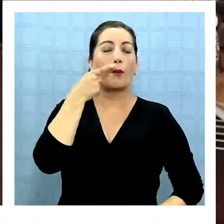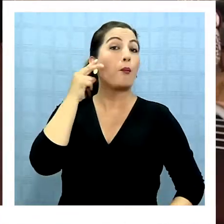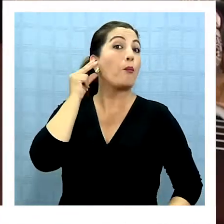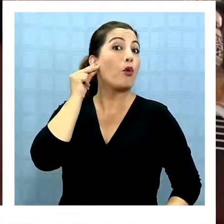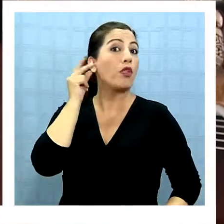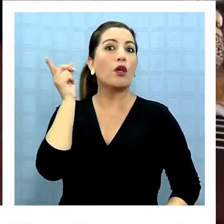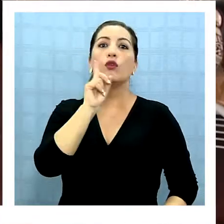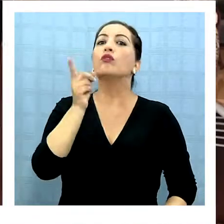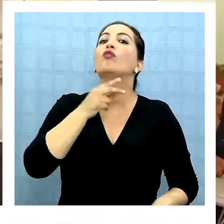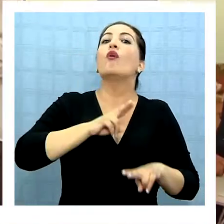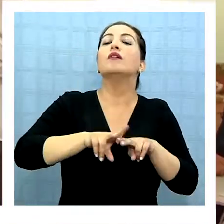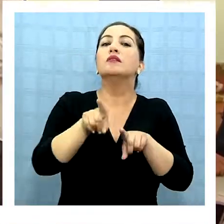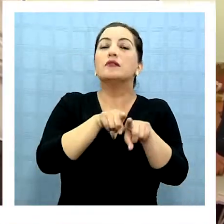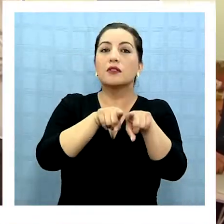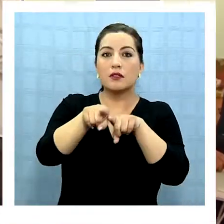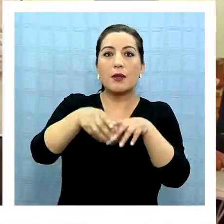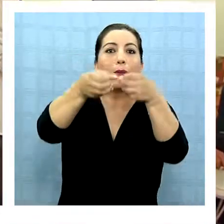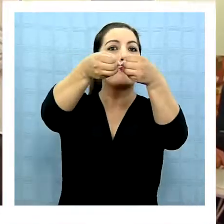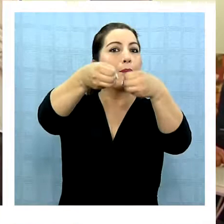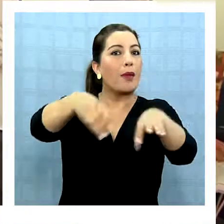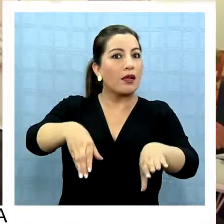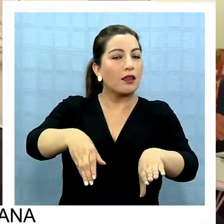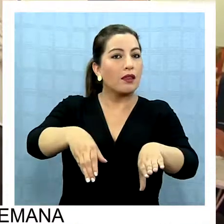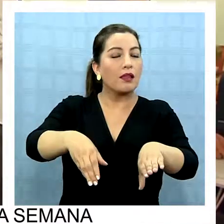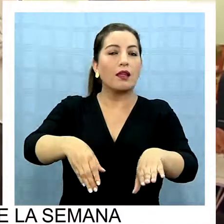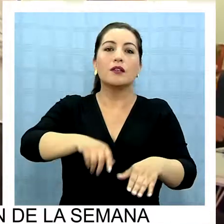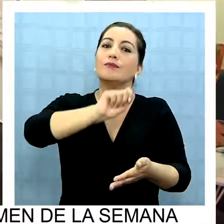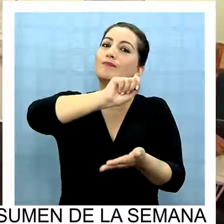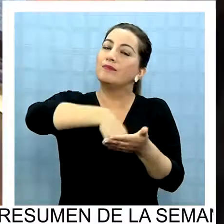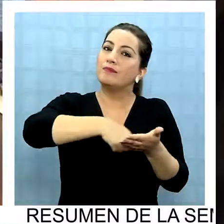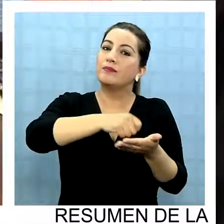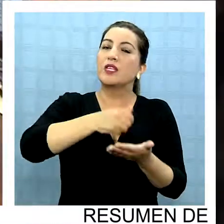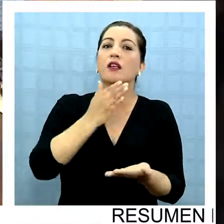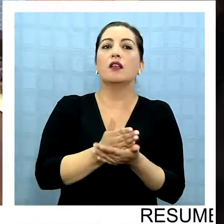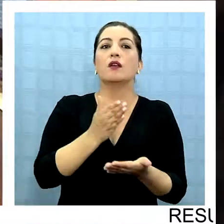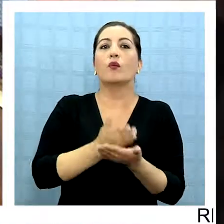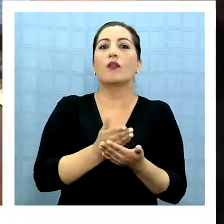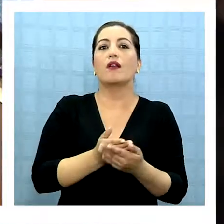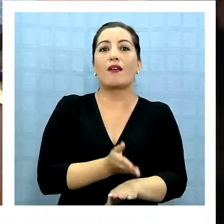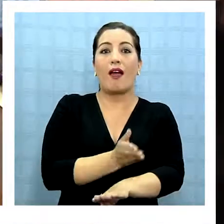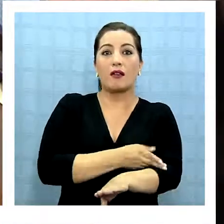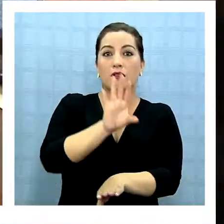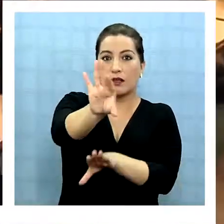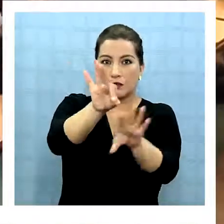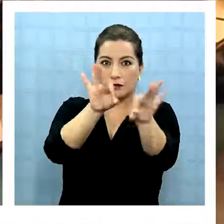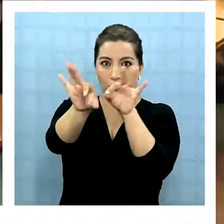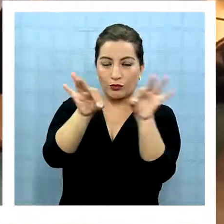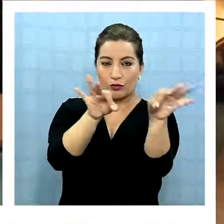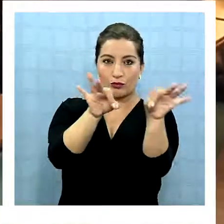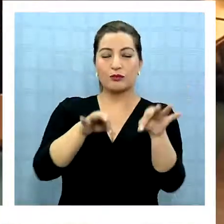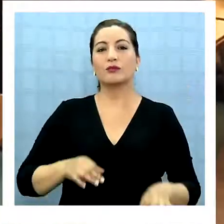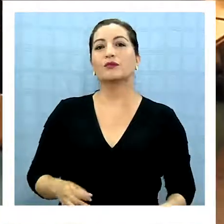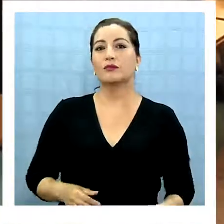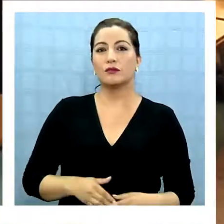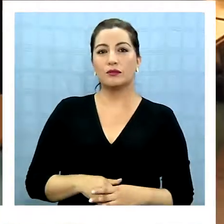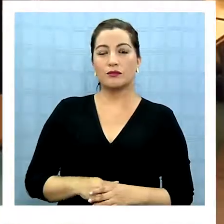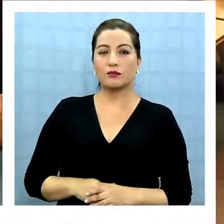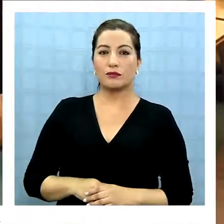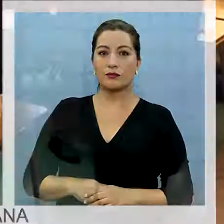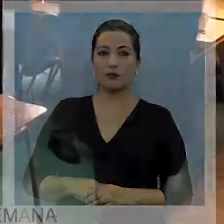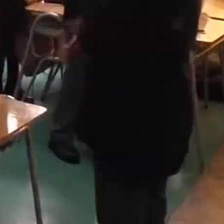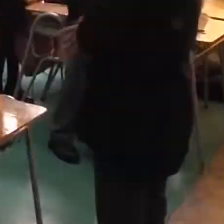apoderados que no realicen el trámite perderán el cupo en el establecimiento en que fueron seleccionados. Buenos días. Buenos días.